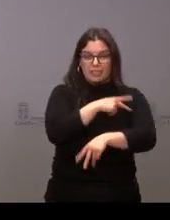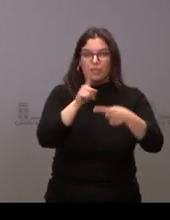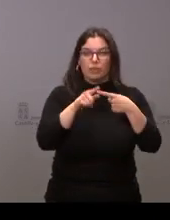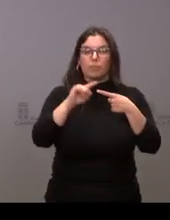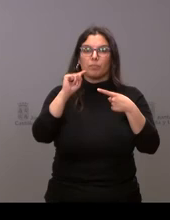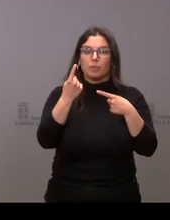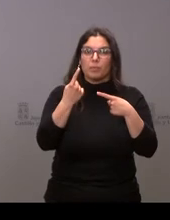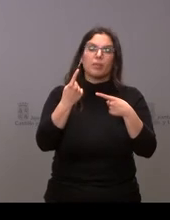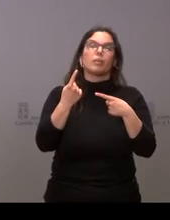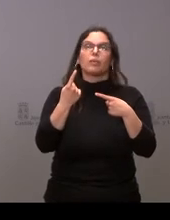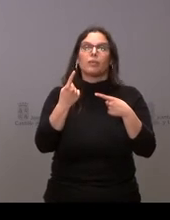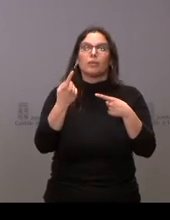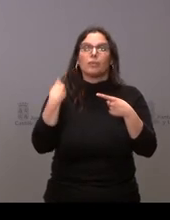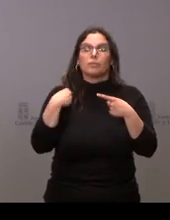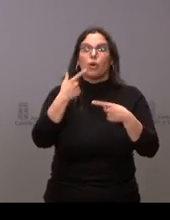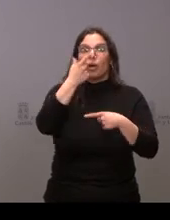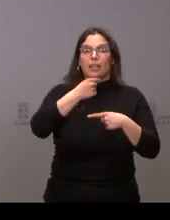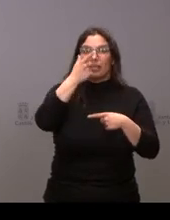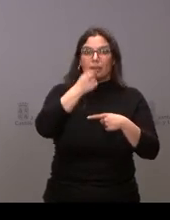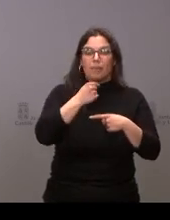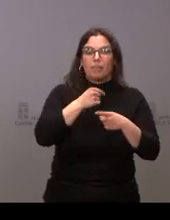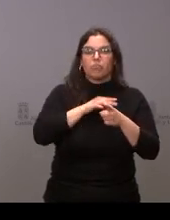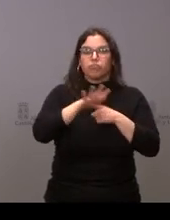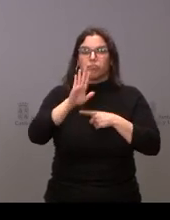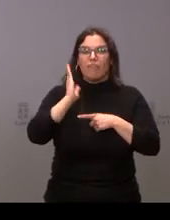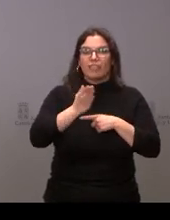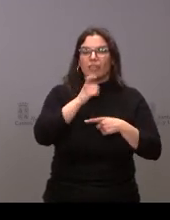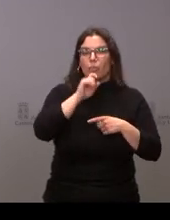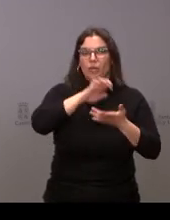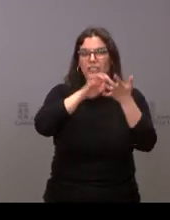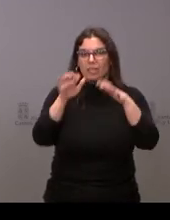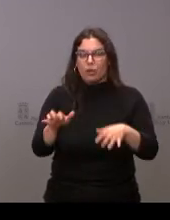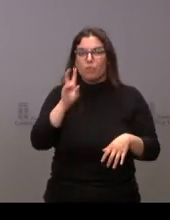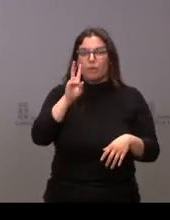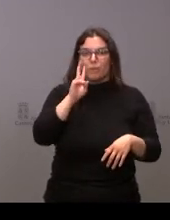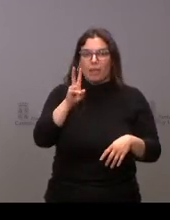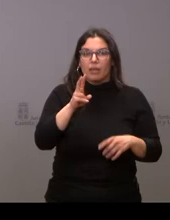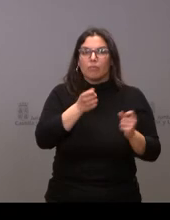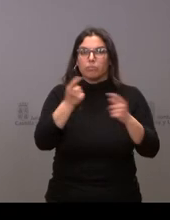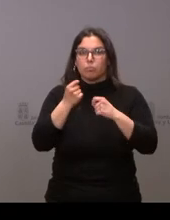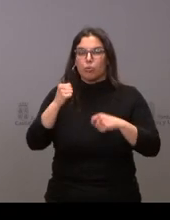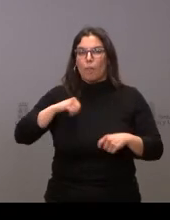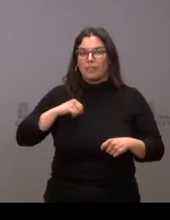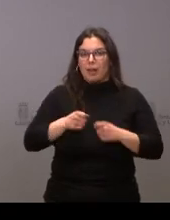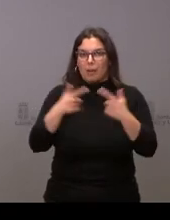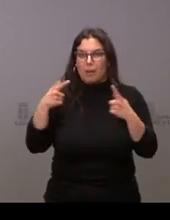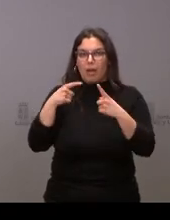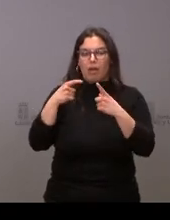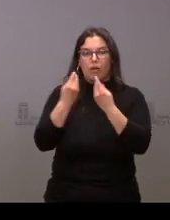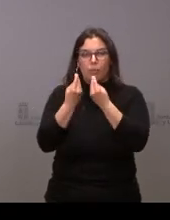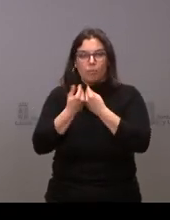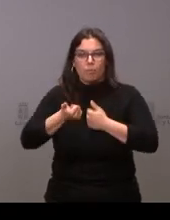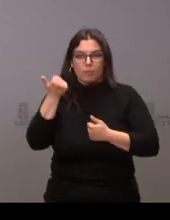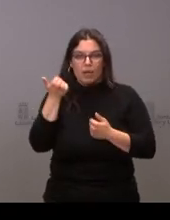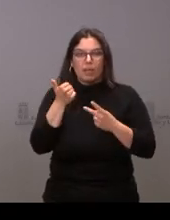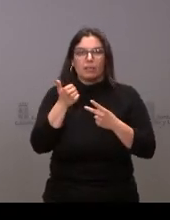afectando ya esa epidemia de la gripe en Castilla y León si se está viendo que aumenta la presión asistencial y cómo se está haciendo la combinación de